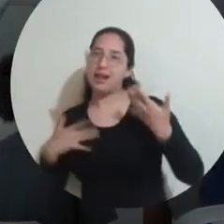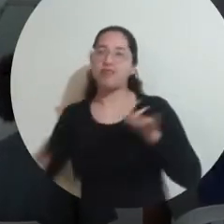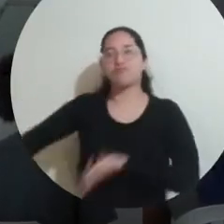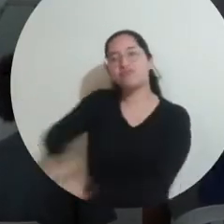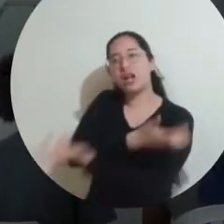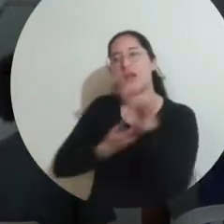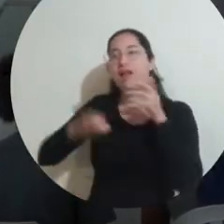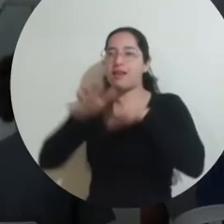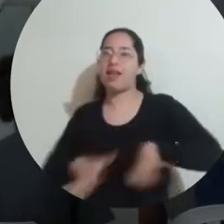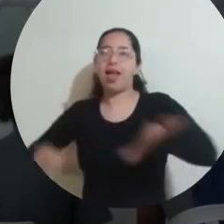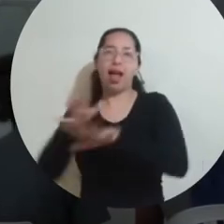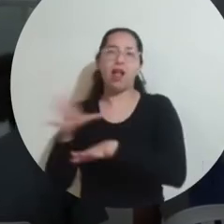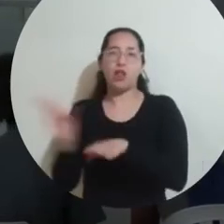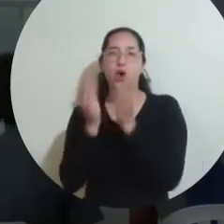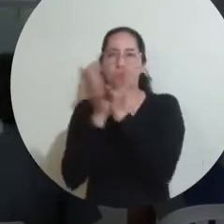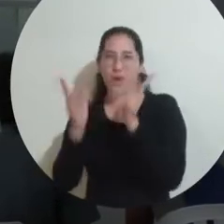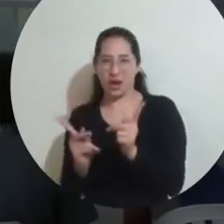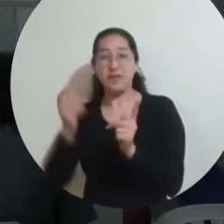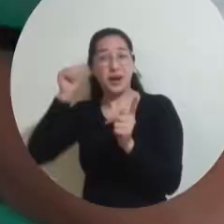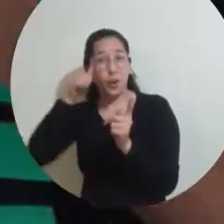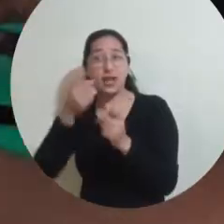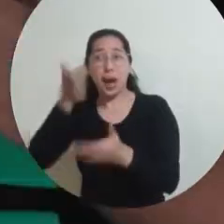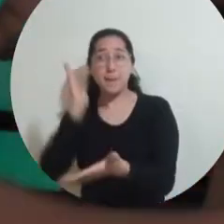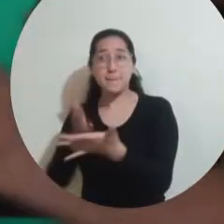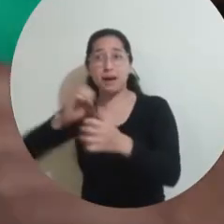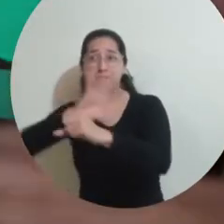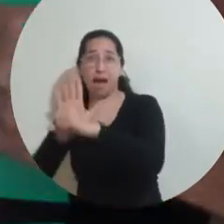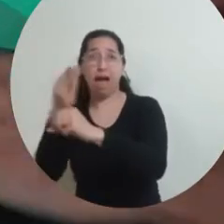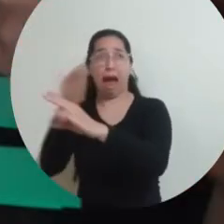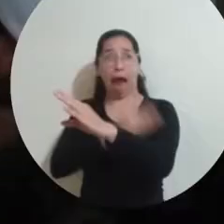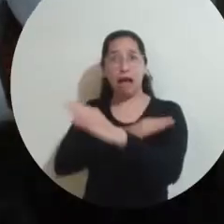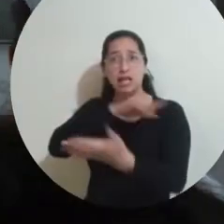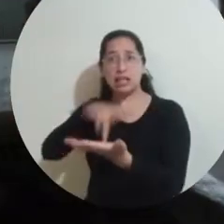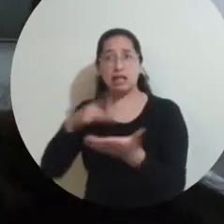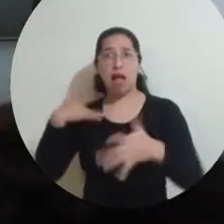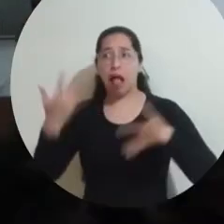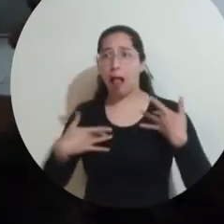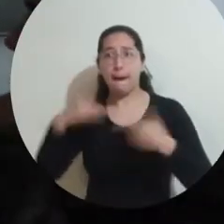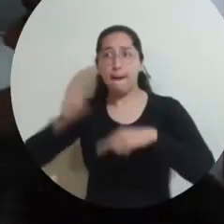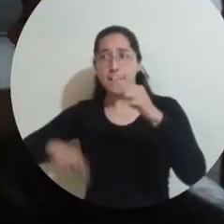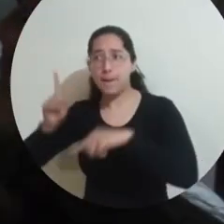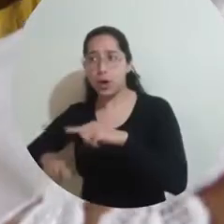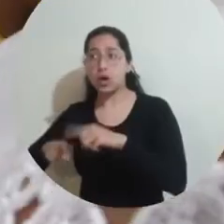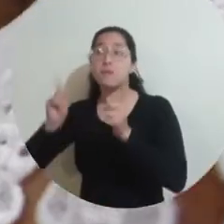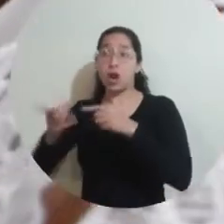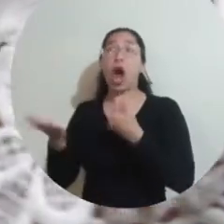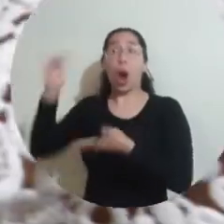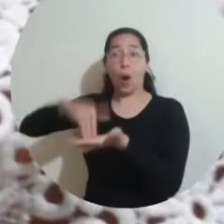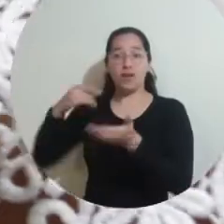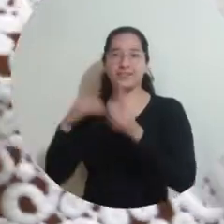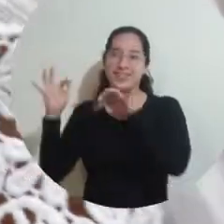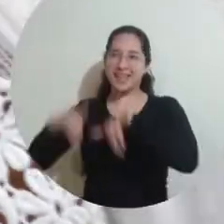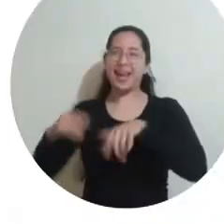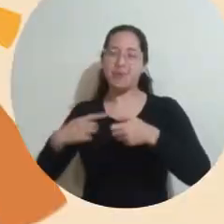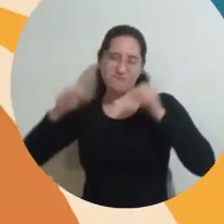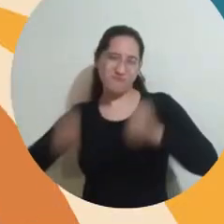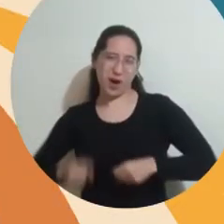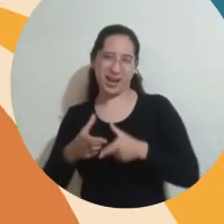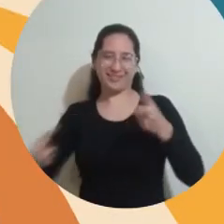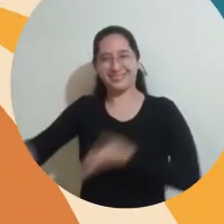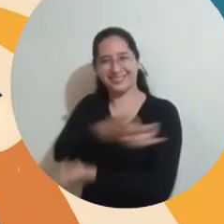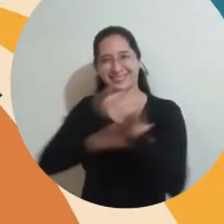esparcimiento a todos los estudiantes que por X o Y motivo saliendo de pandemia no pudieron salir a divertirse.